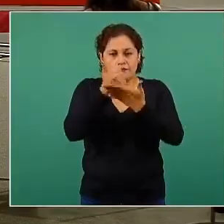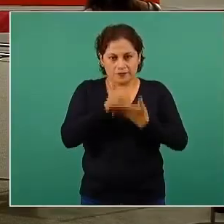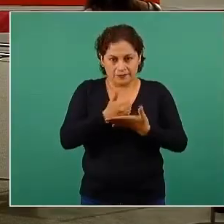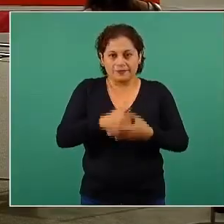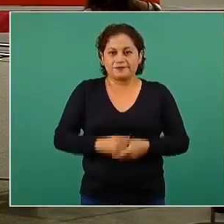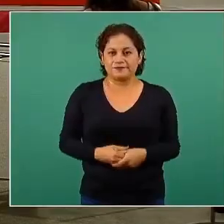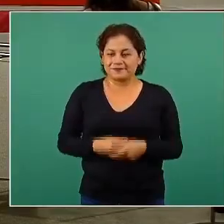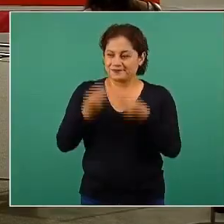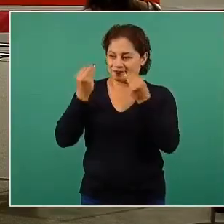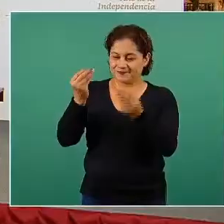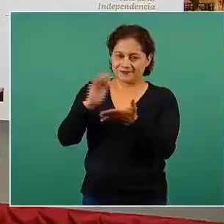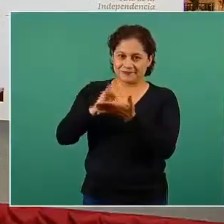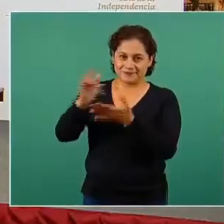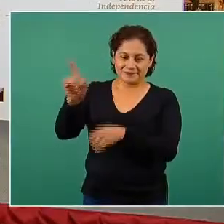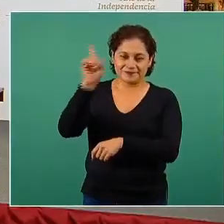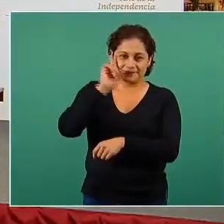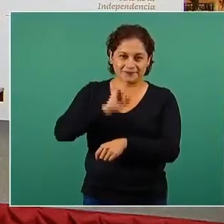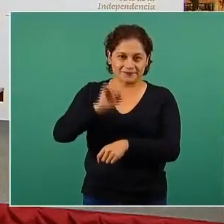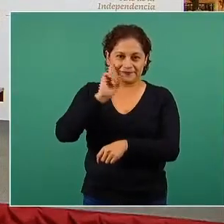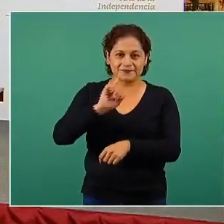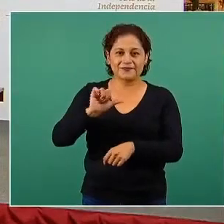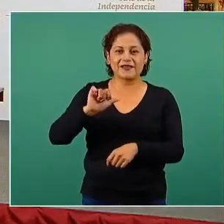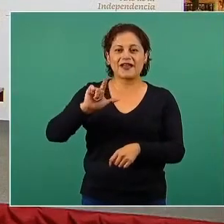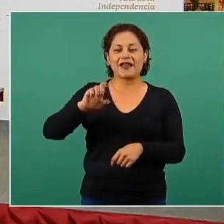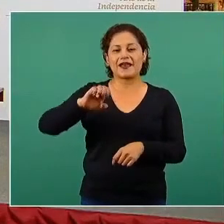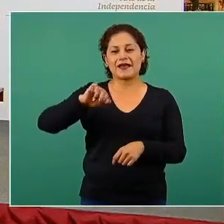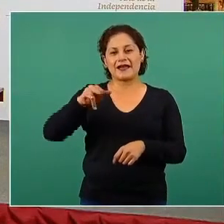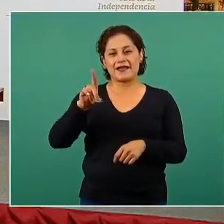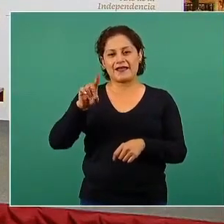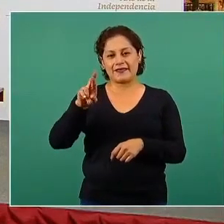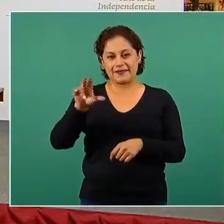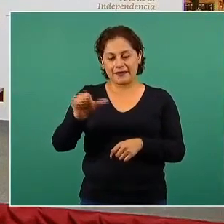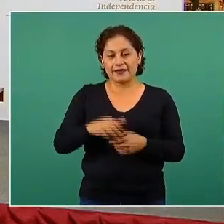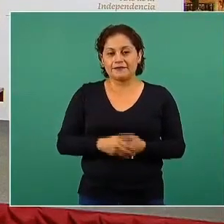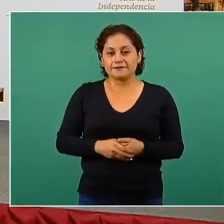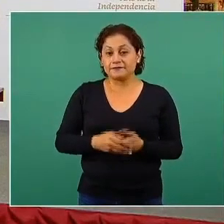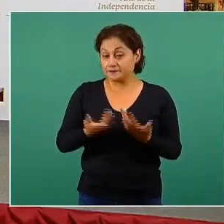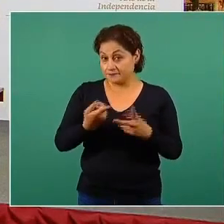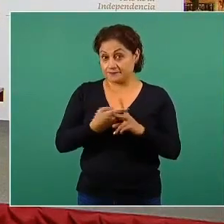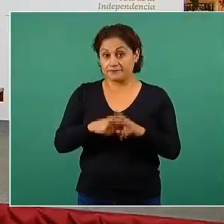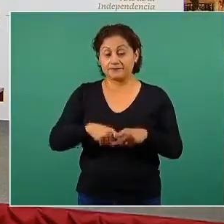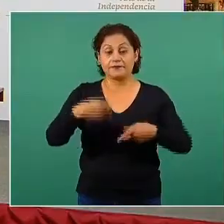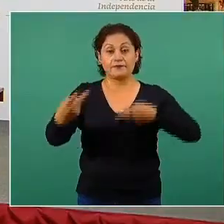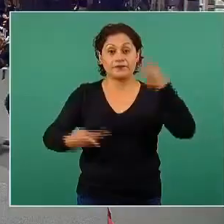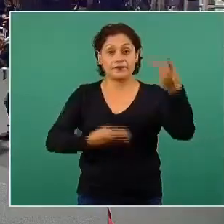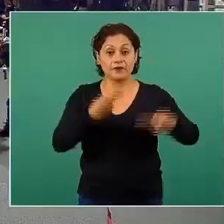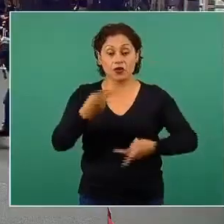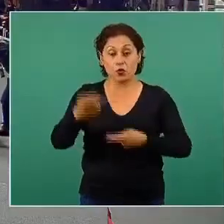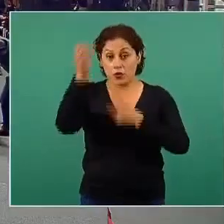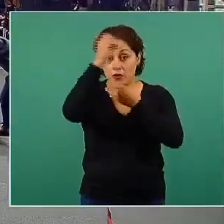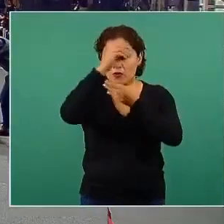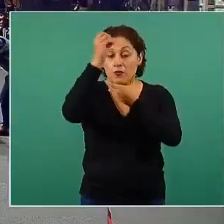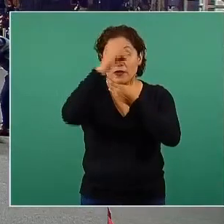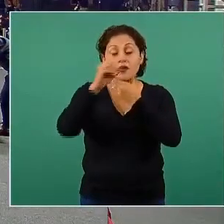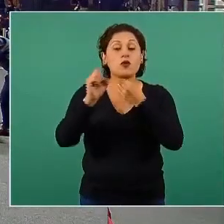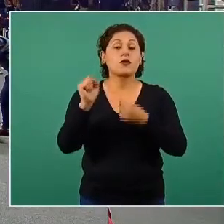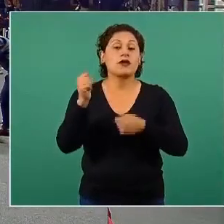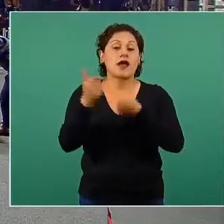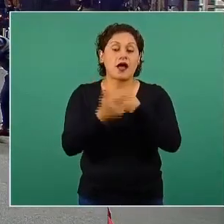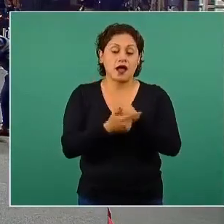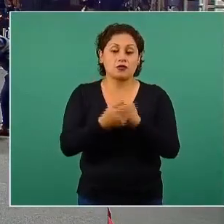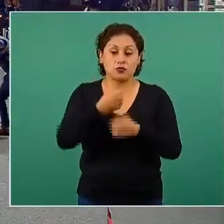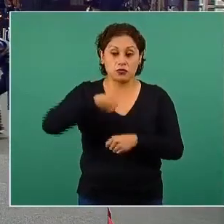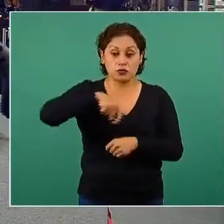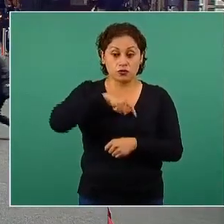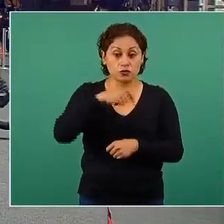Alejandra, por acompañarnos hoy y vamos a abrir a preguntas y comentarios. Desde luego, este tema nos interesa que